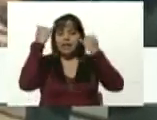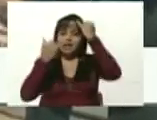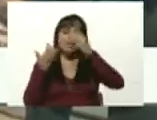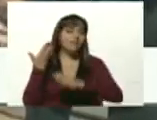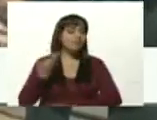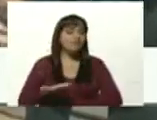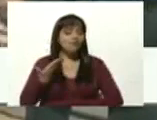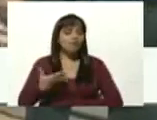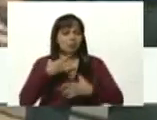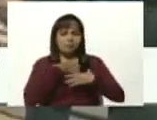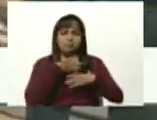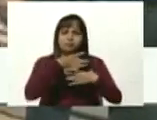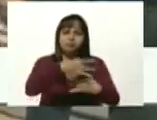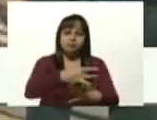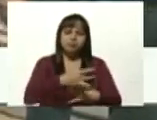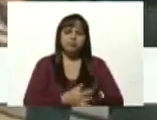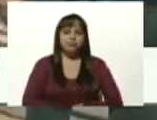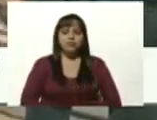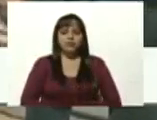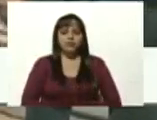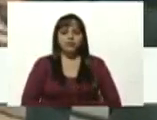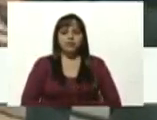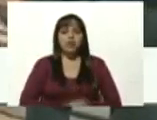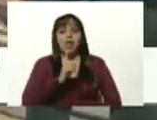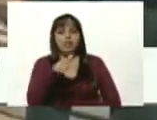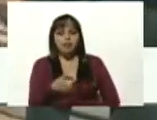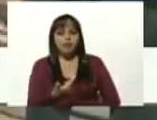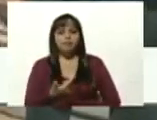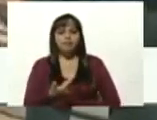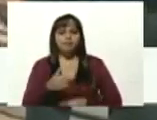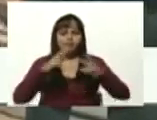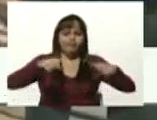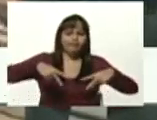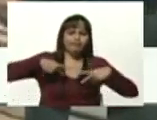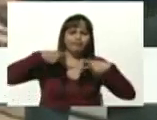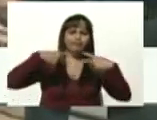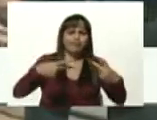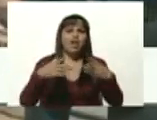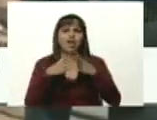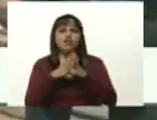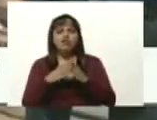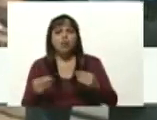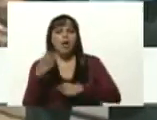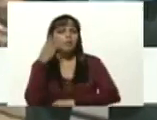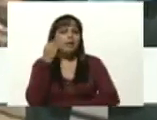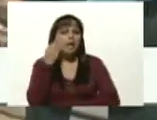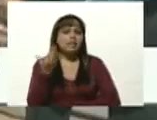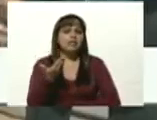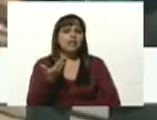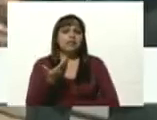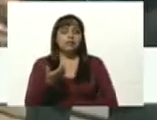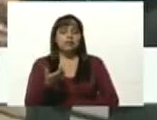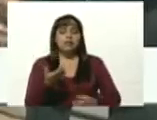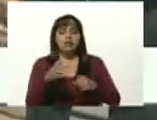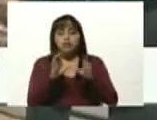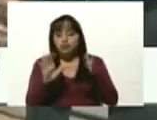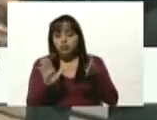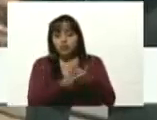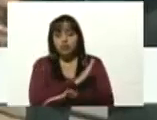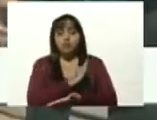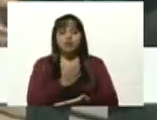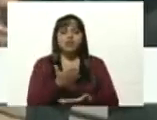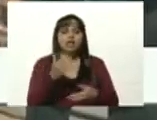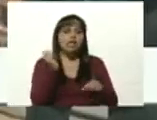Entre ellos también hemos podido recuperar con toda esa experiencia, esa experiencia que tienen nuestros